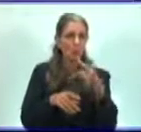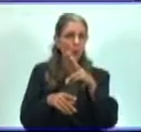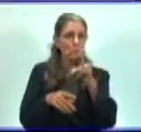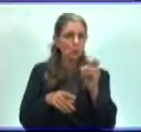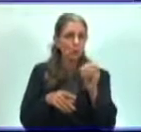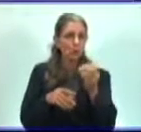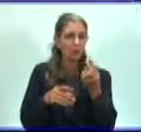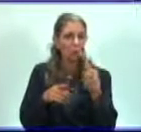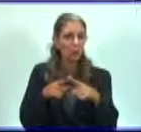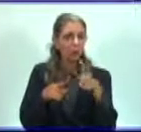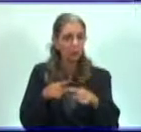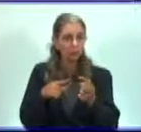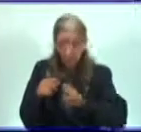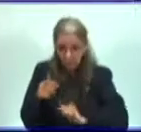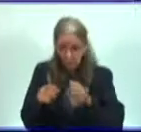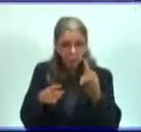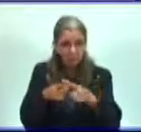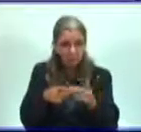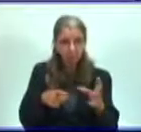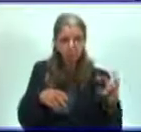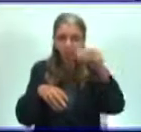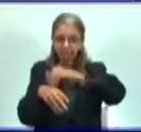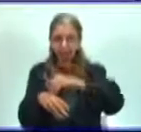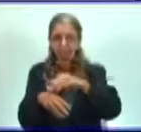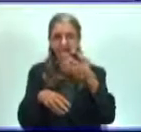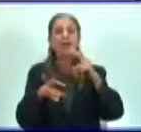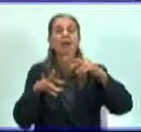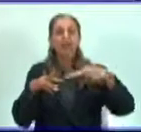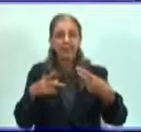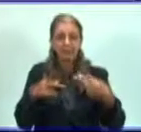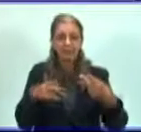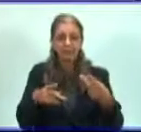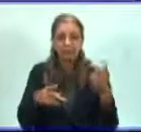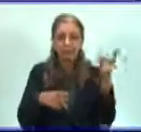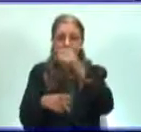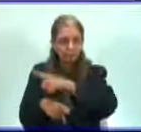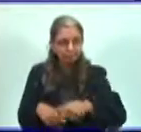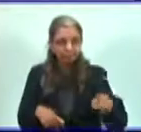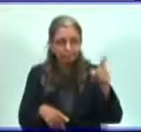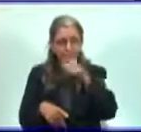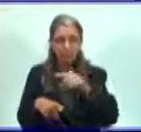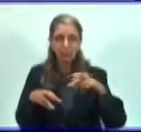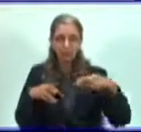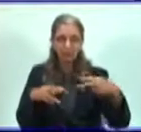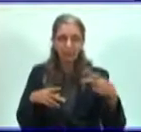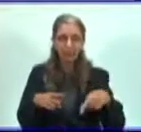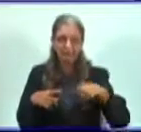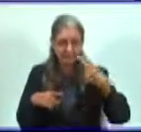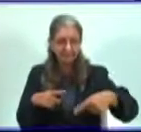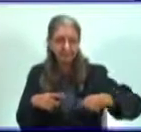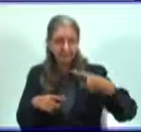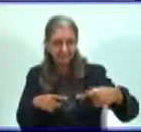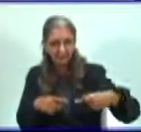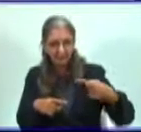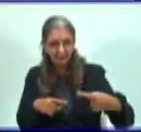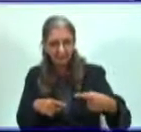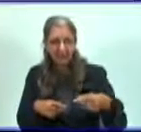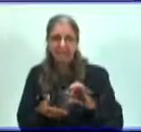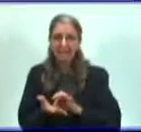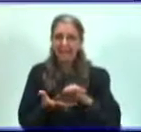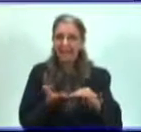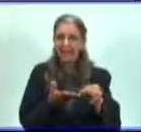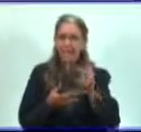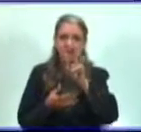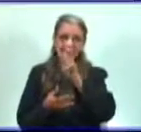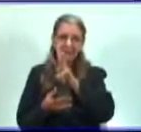en tu libro de texto, de la página 36 a la 38, el ciclo de